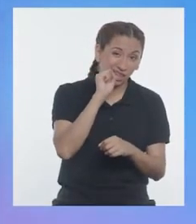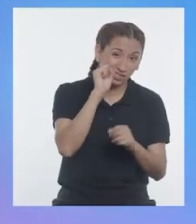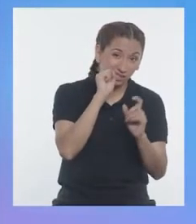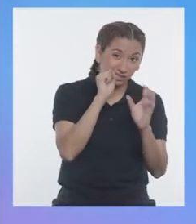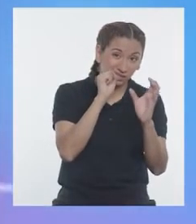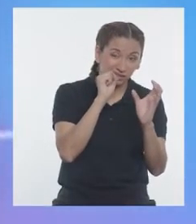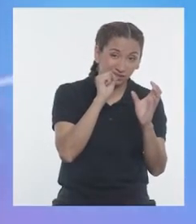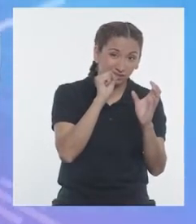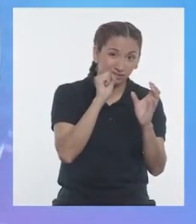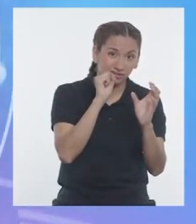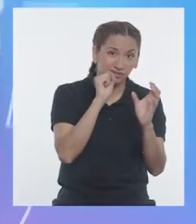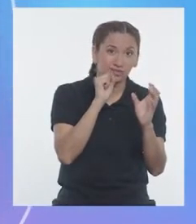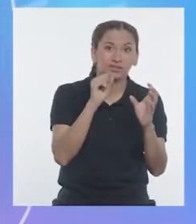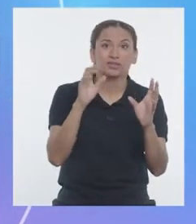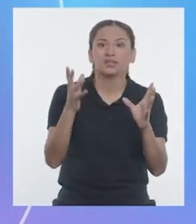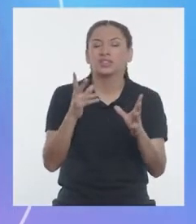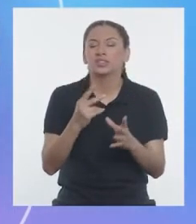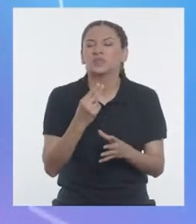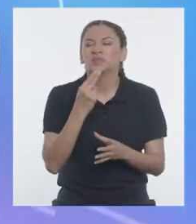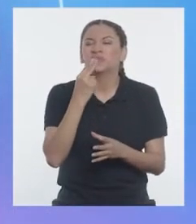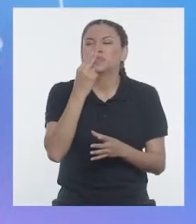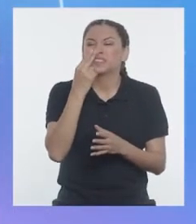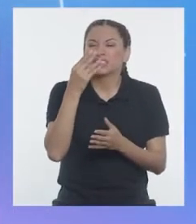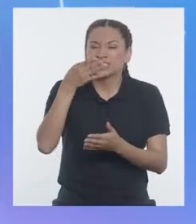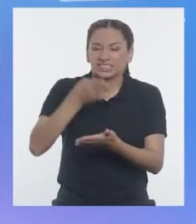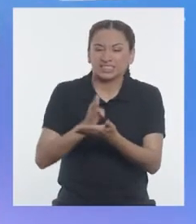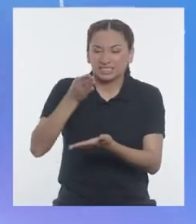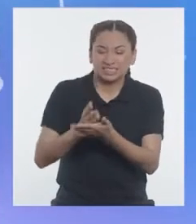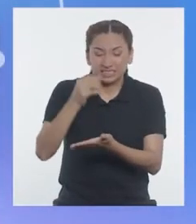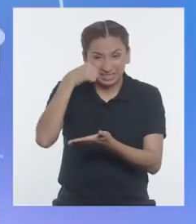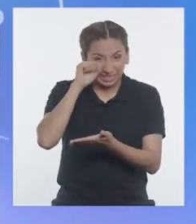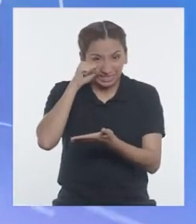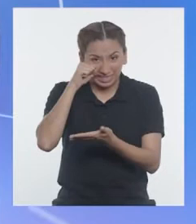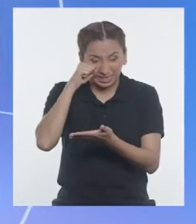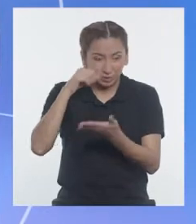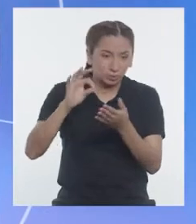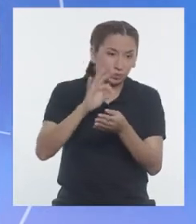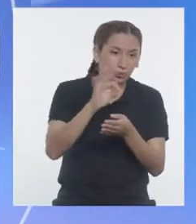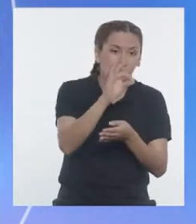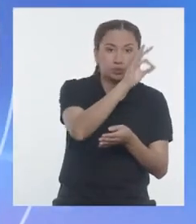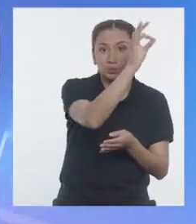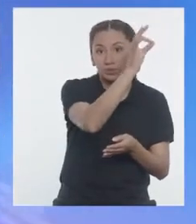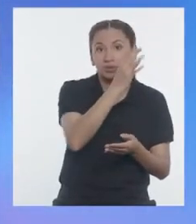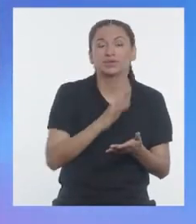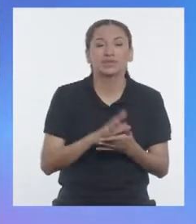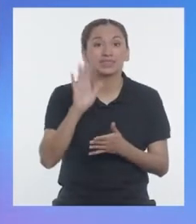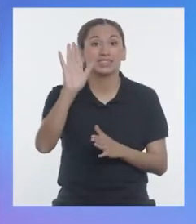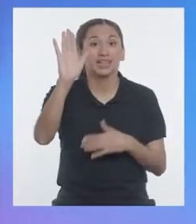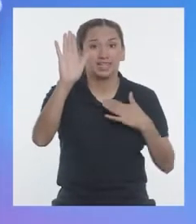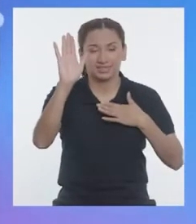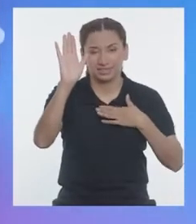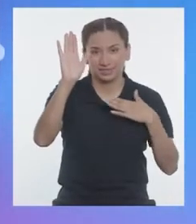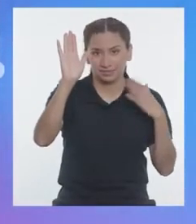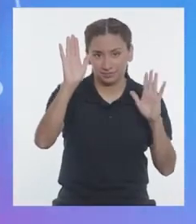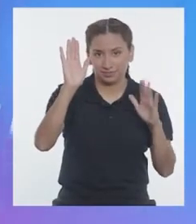verá por el olor de la cebolla. Yo la tengo, también por lo que vi en mi comunidad. A ver,